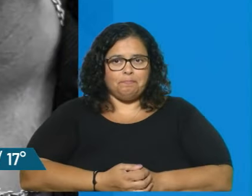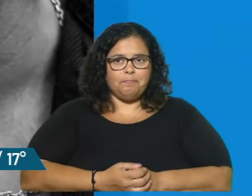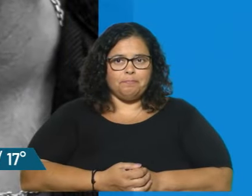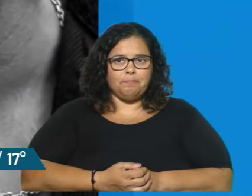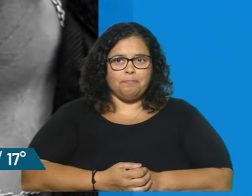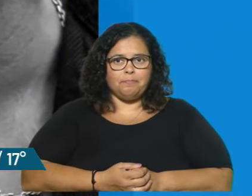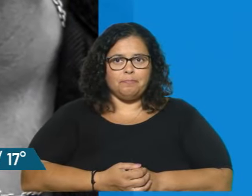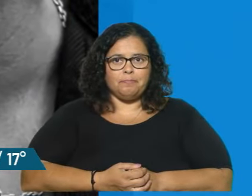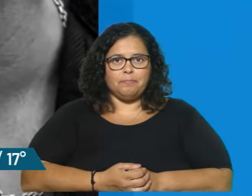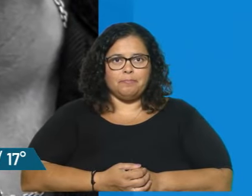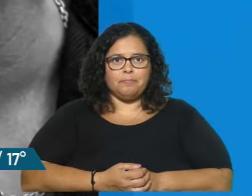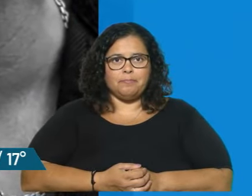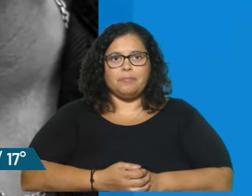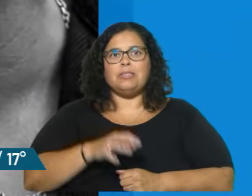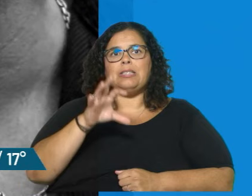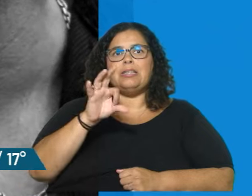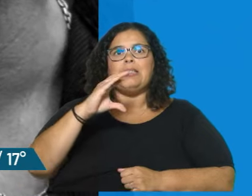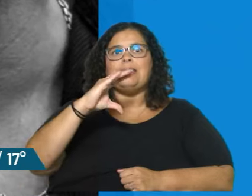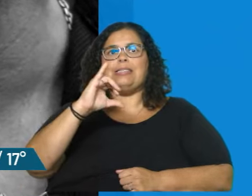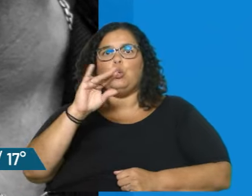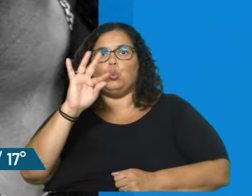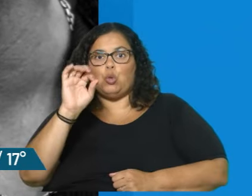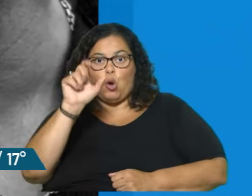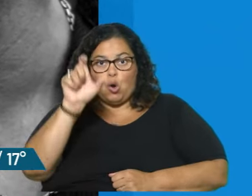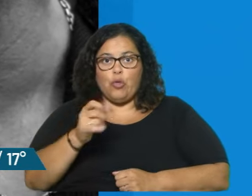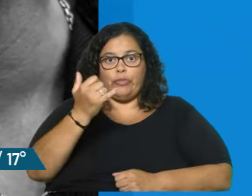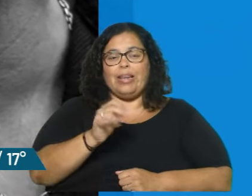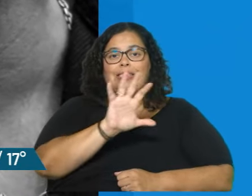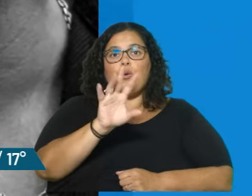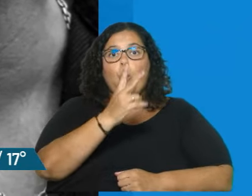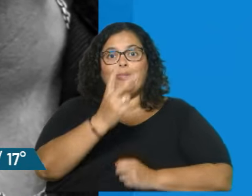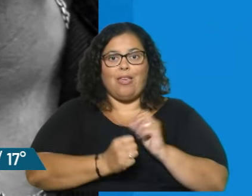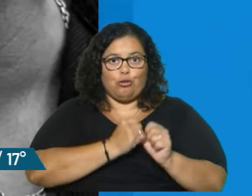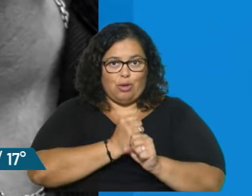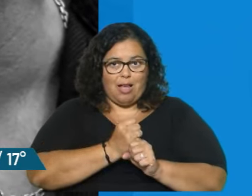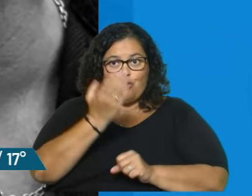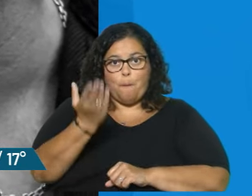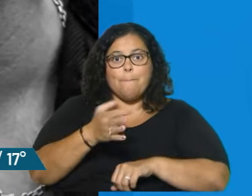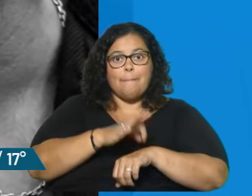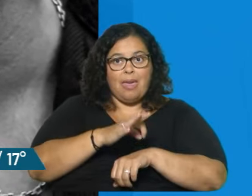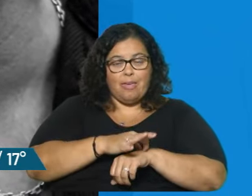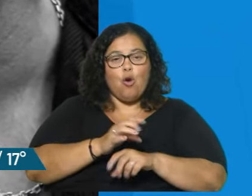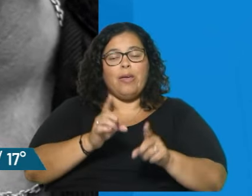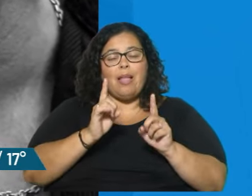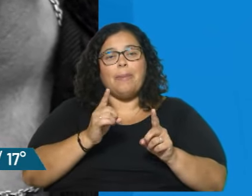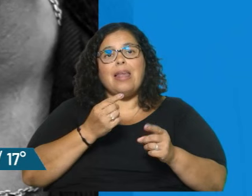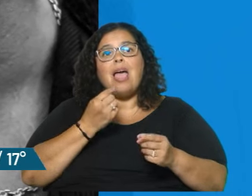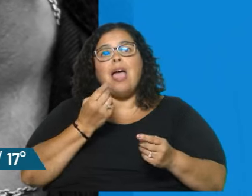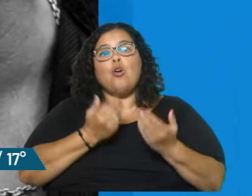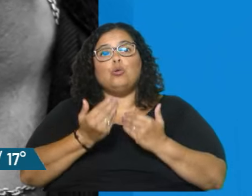Rubén Javier Yuto Olivera tiene 52 años de edad. Es médico y consultor científico.